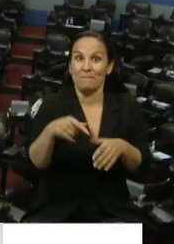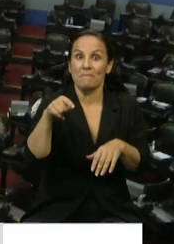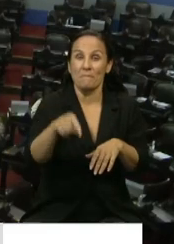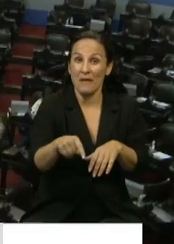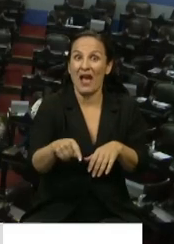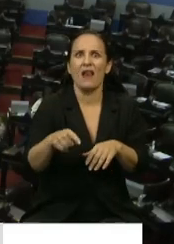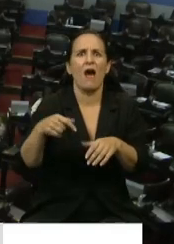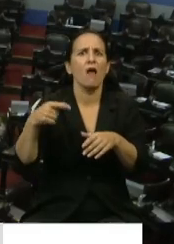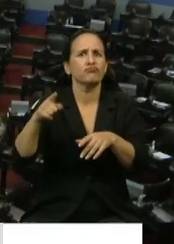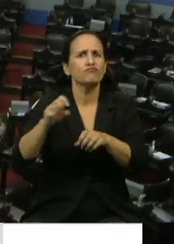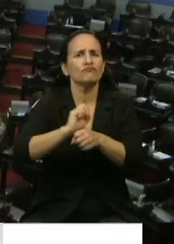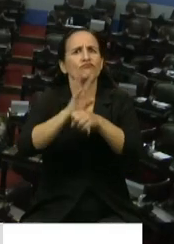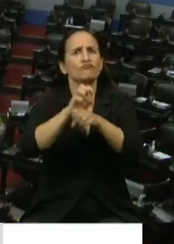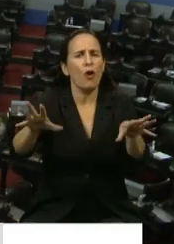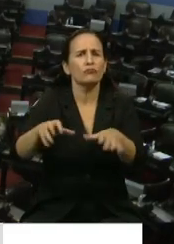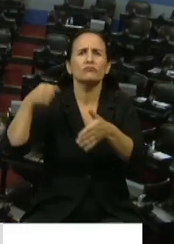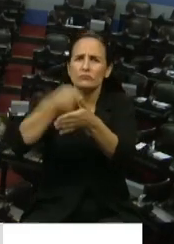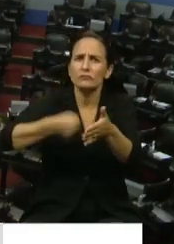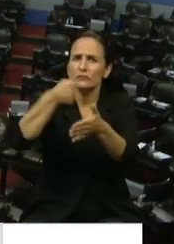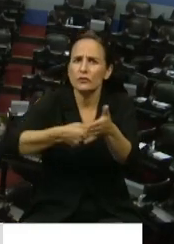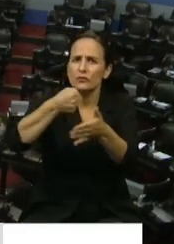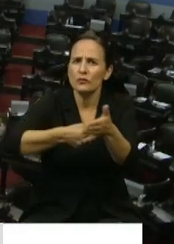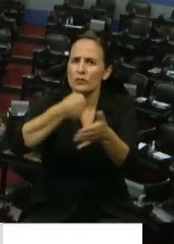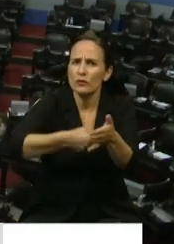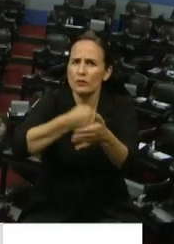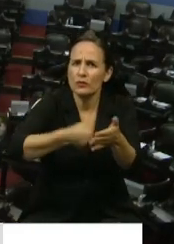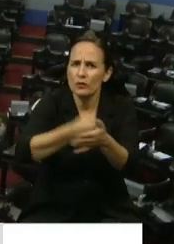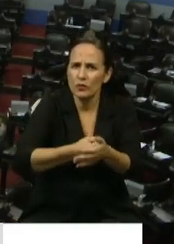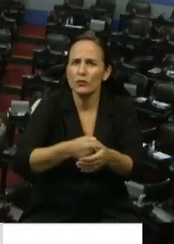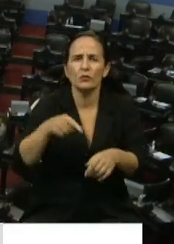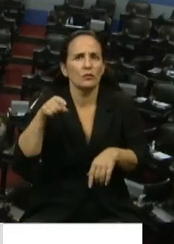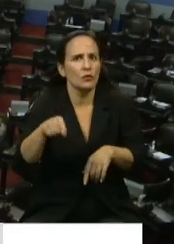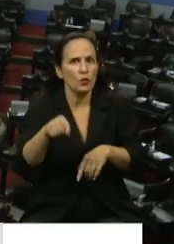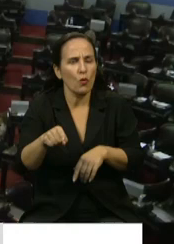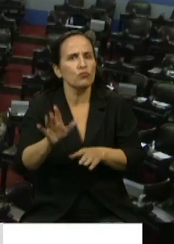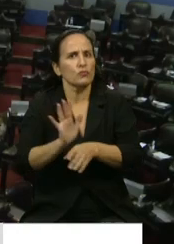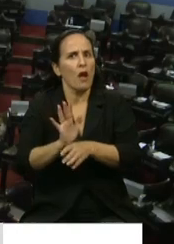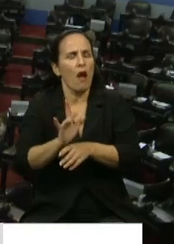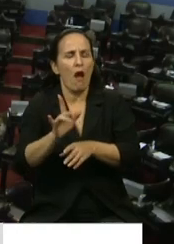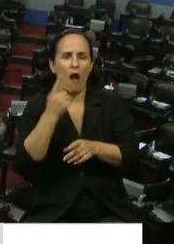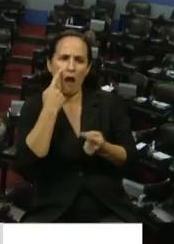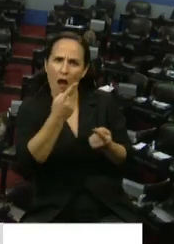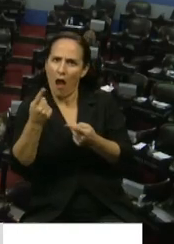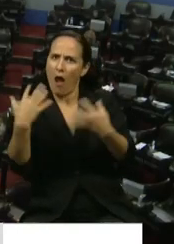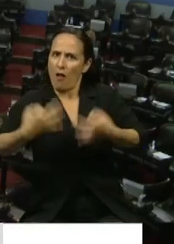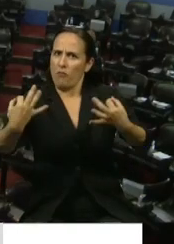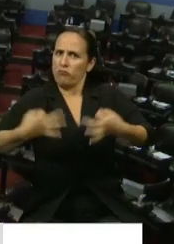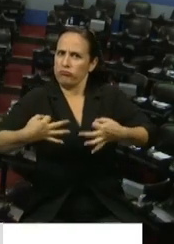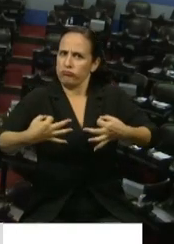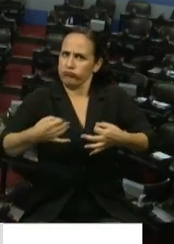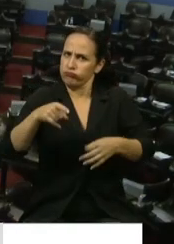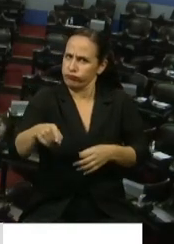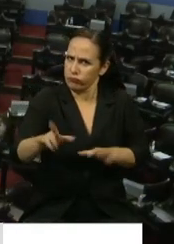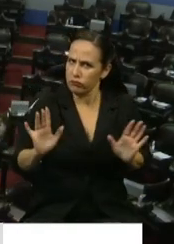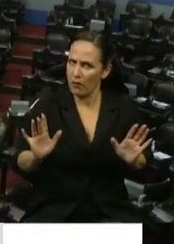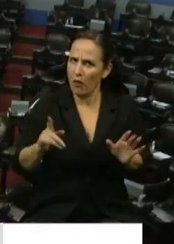pandemia, que ha tenido resultados relativamente positivos, con relativamente baja